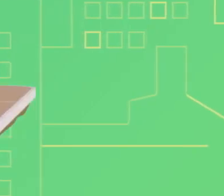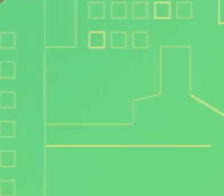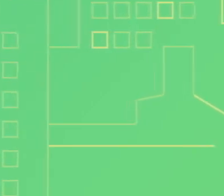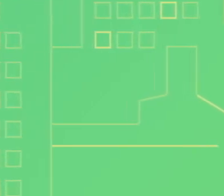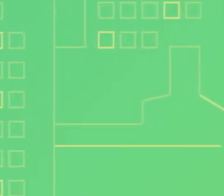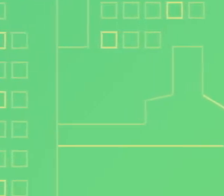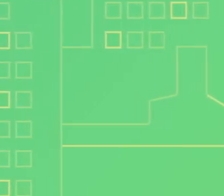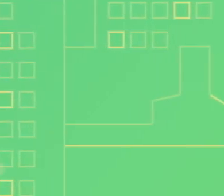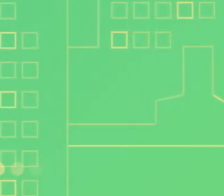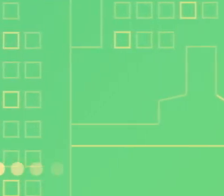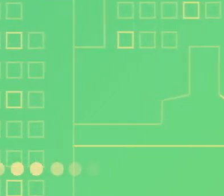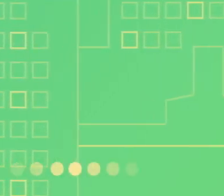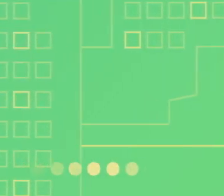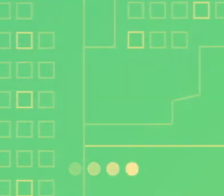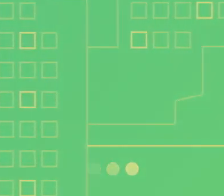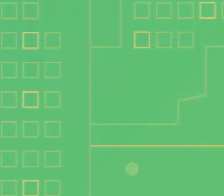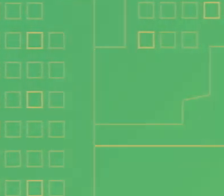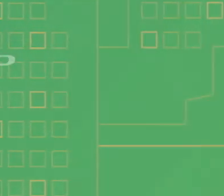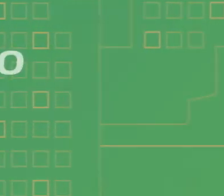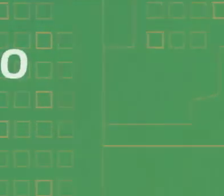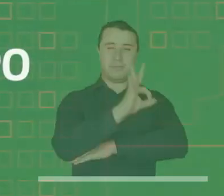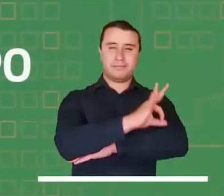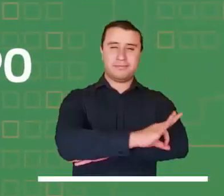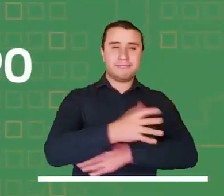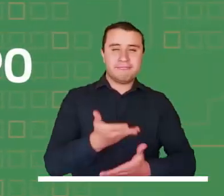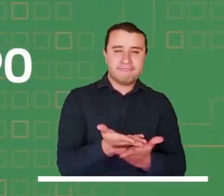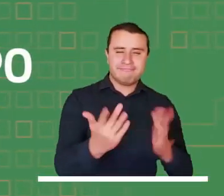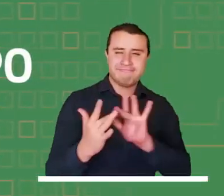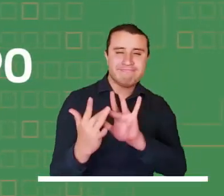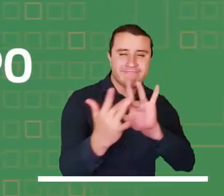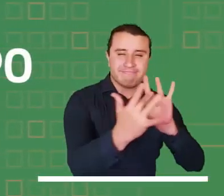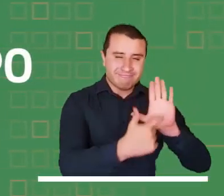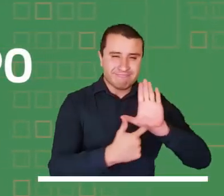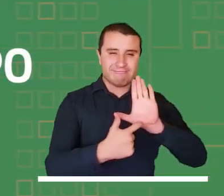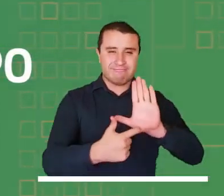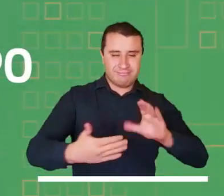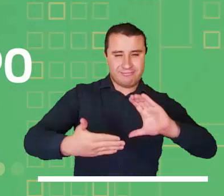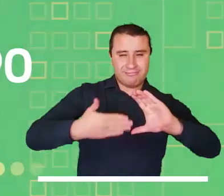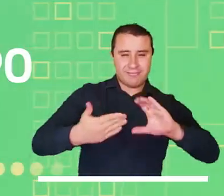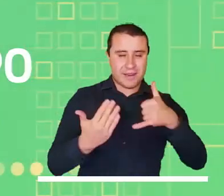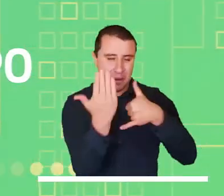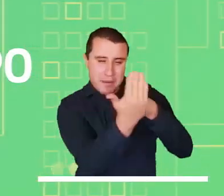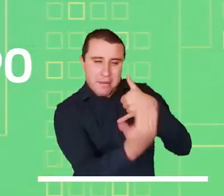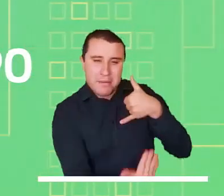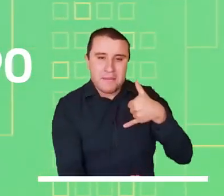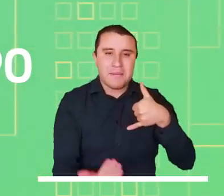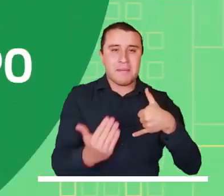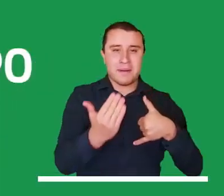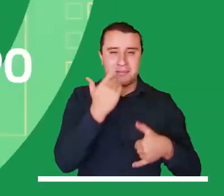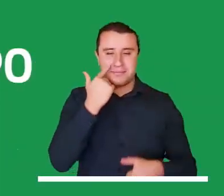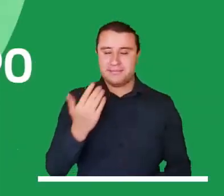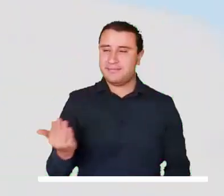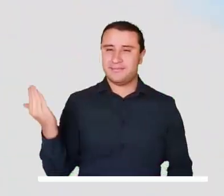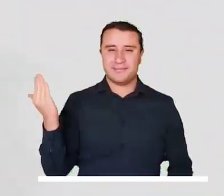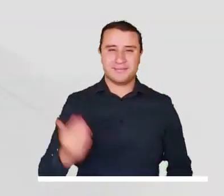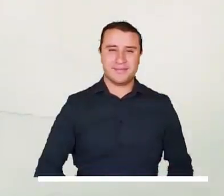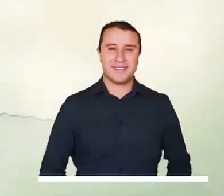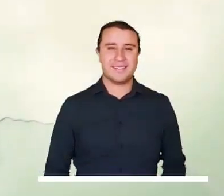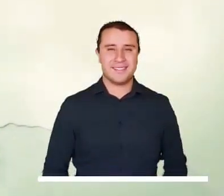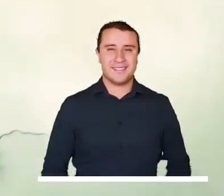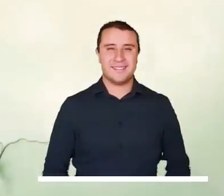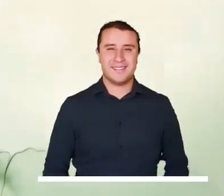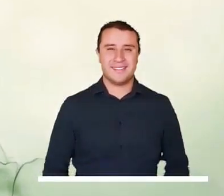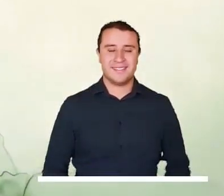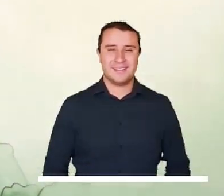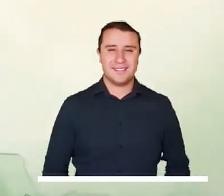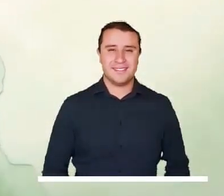En esta tarde de sábado seguimos en contacto con ustedes para actualizarlos sobre las condiciones del tiempo a lo largo y ancho de nuestro